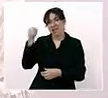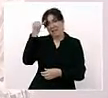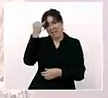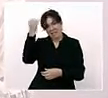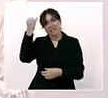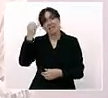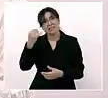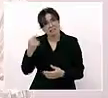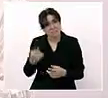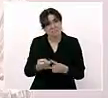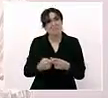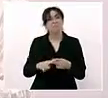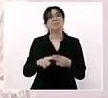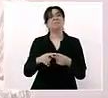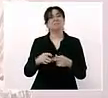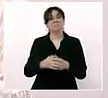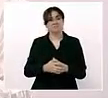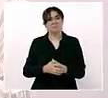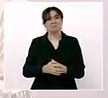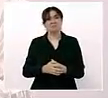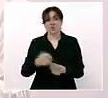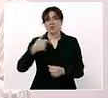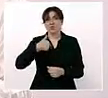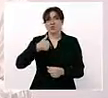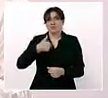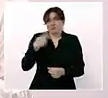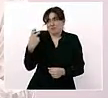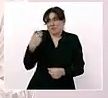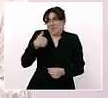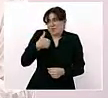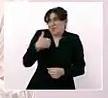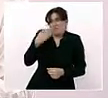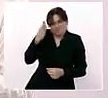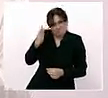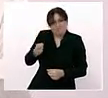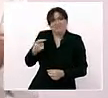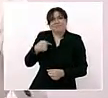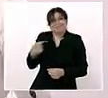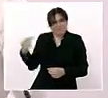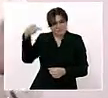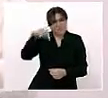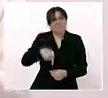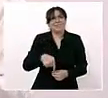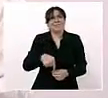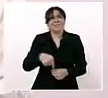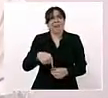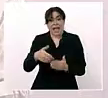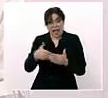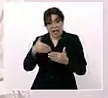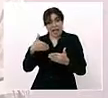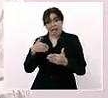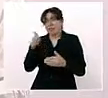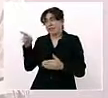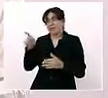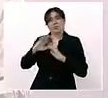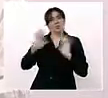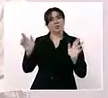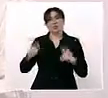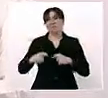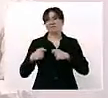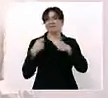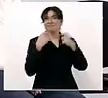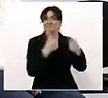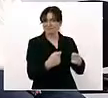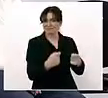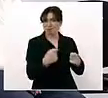y por eso quise estar aquí antes de que ellos entreguen,